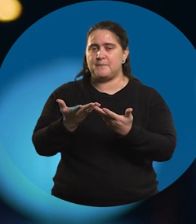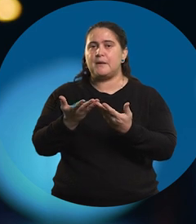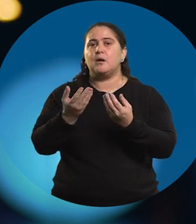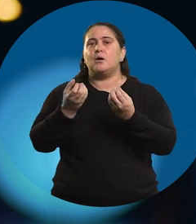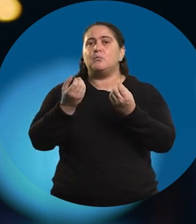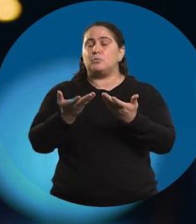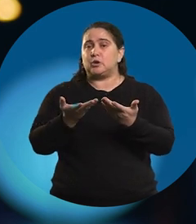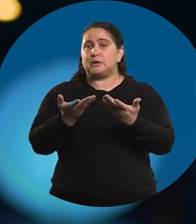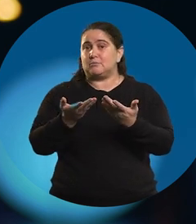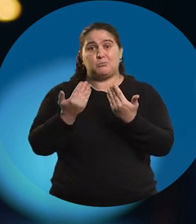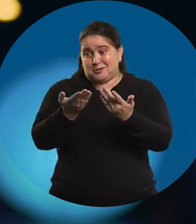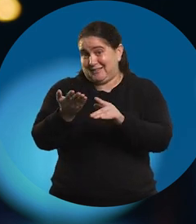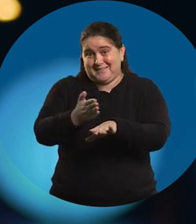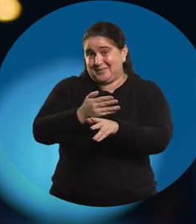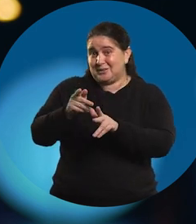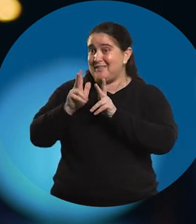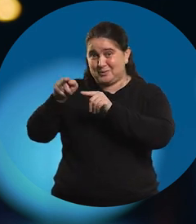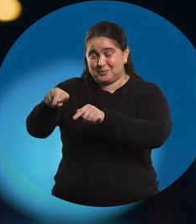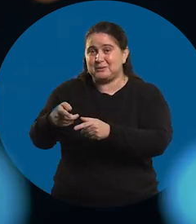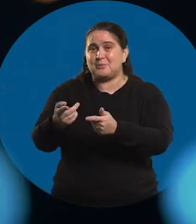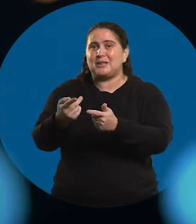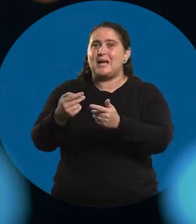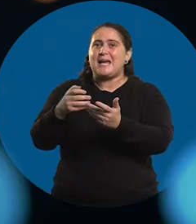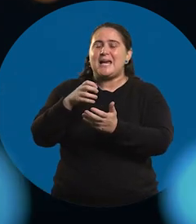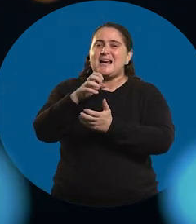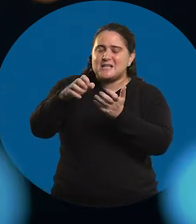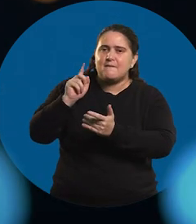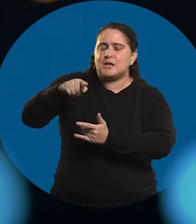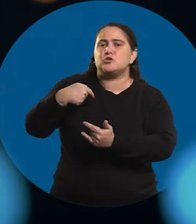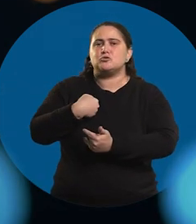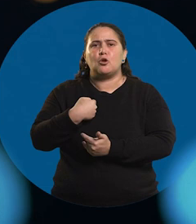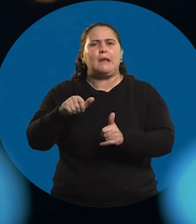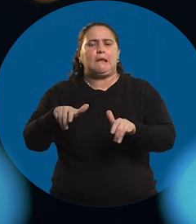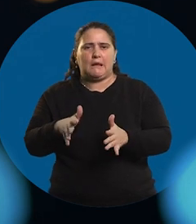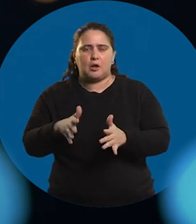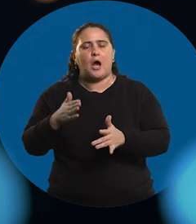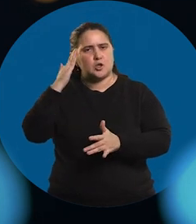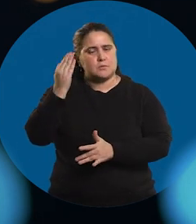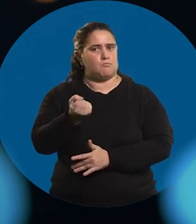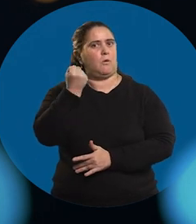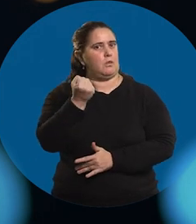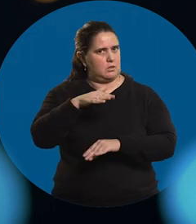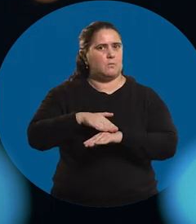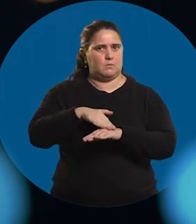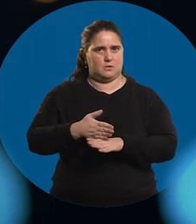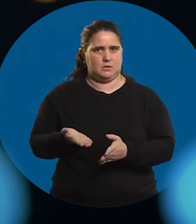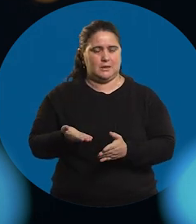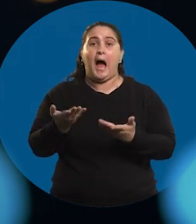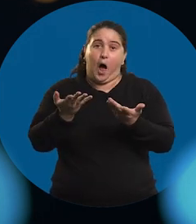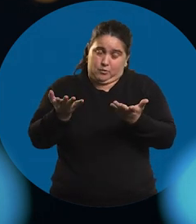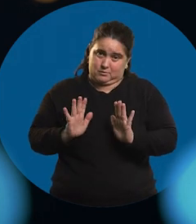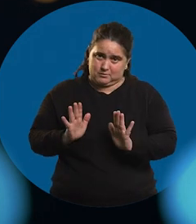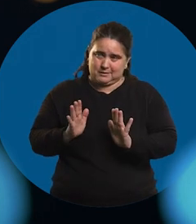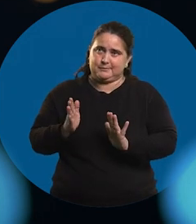Medular porque... por eso que vos decís, las enfrento con... sabiendo que es importante eso.